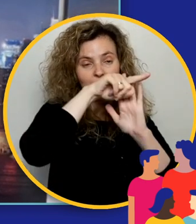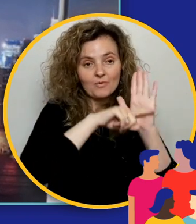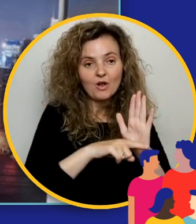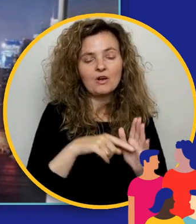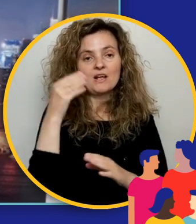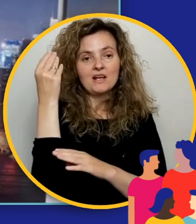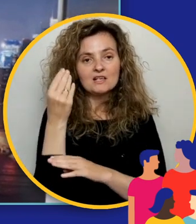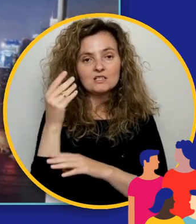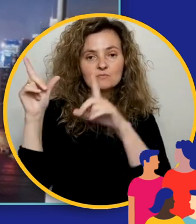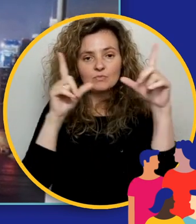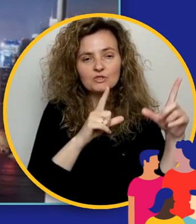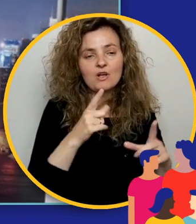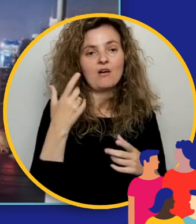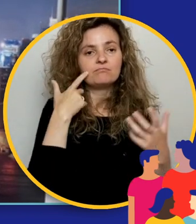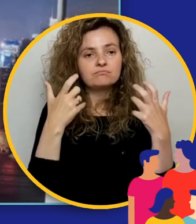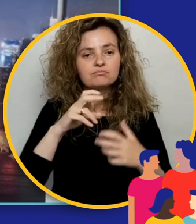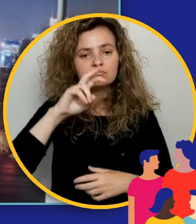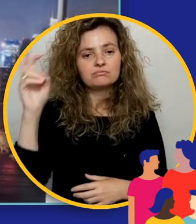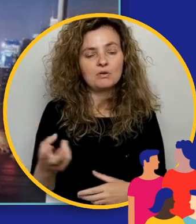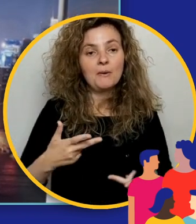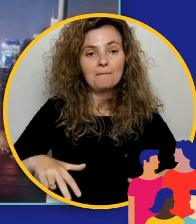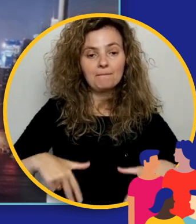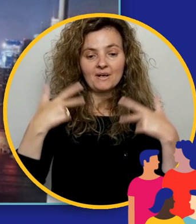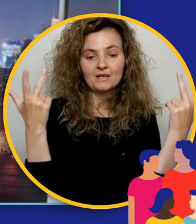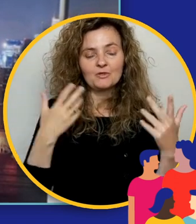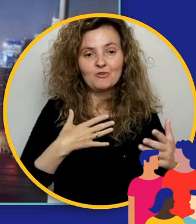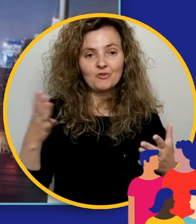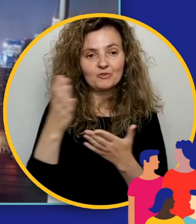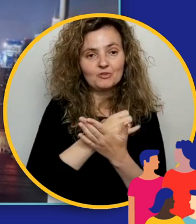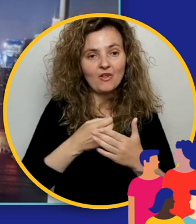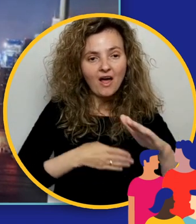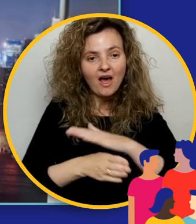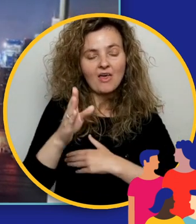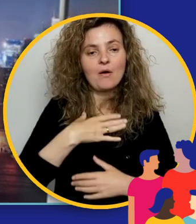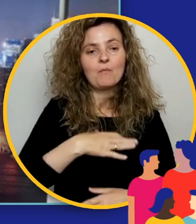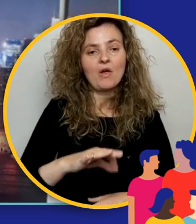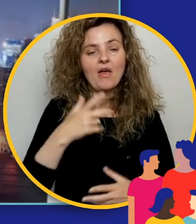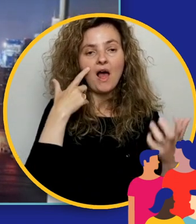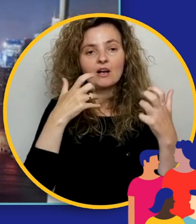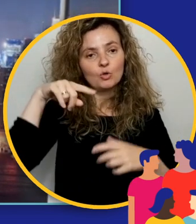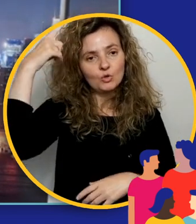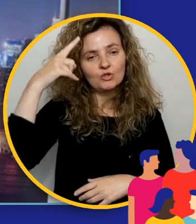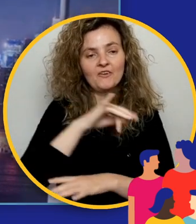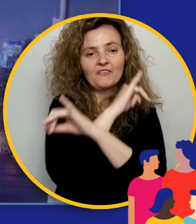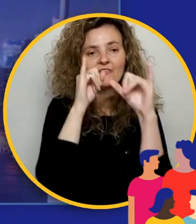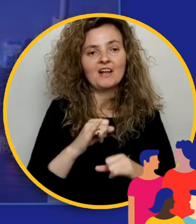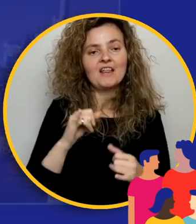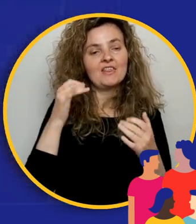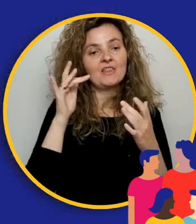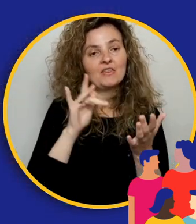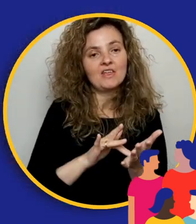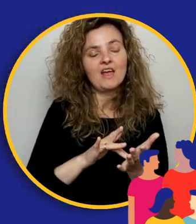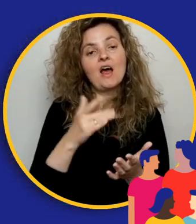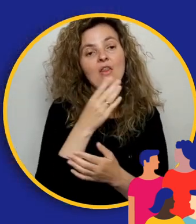exposiciones y eventos que permiten que todos podamos acceder al arte y a la cultura. Muy feliz día del Museo para todos.